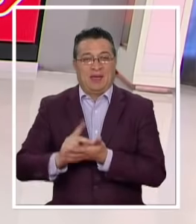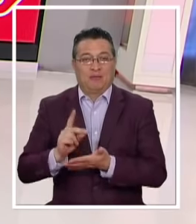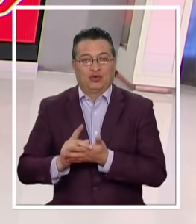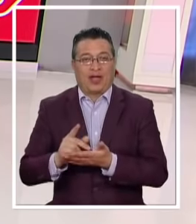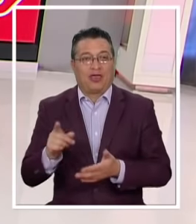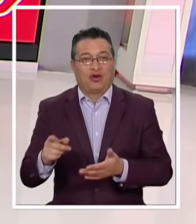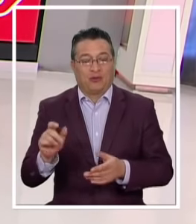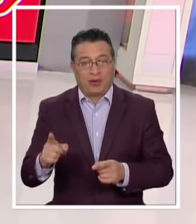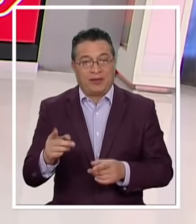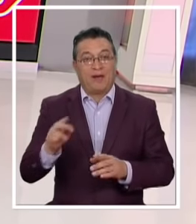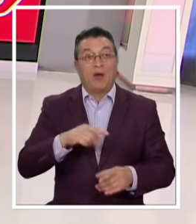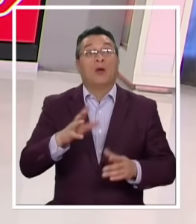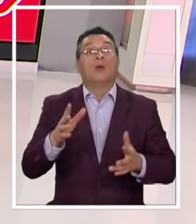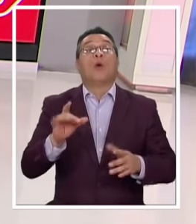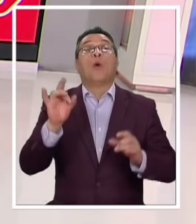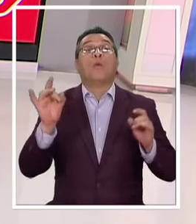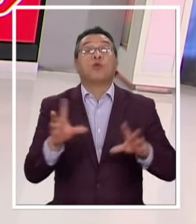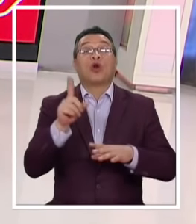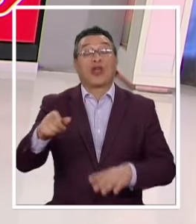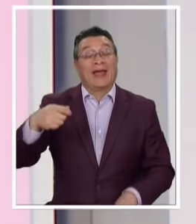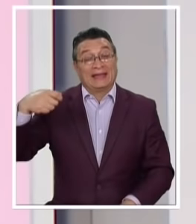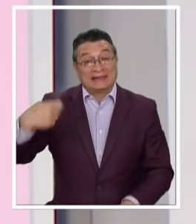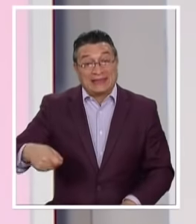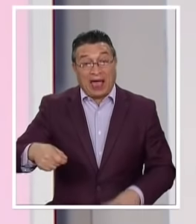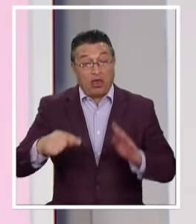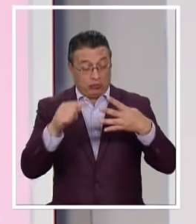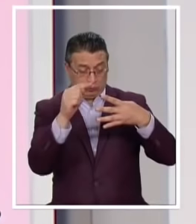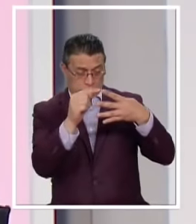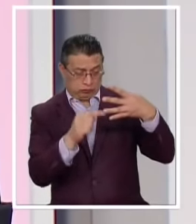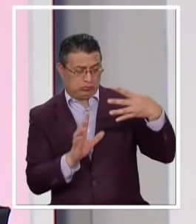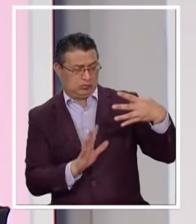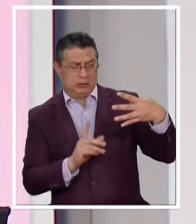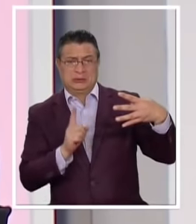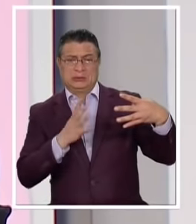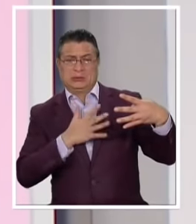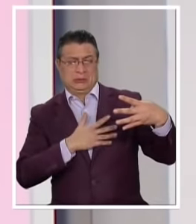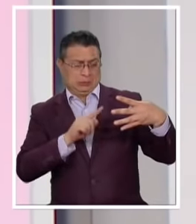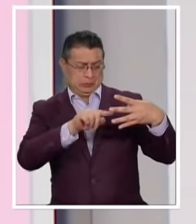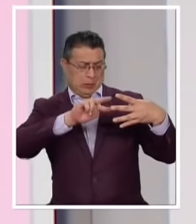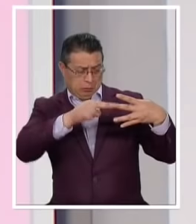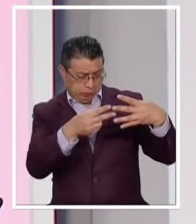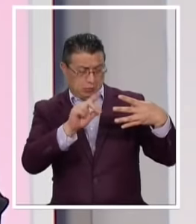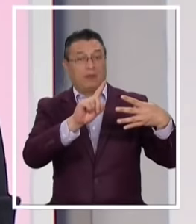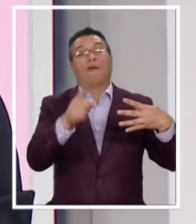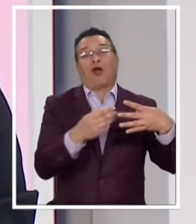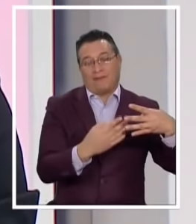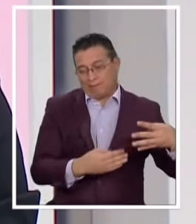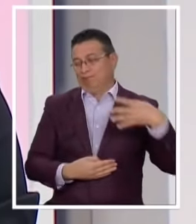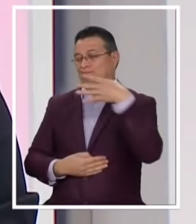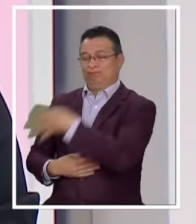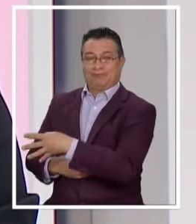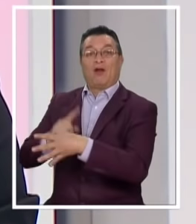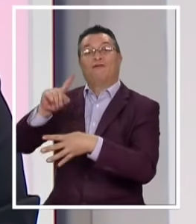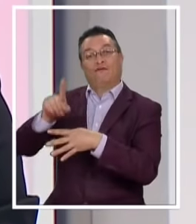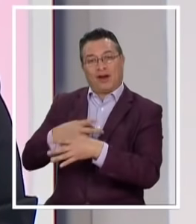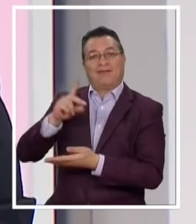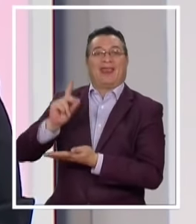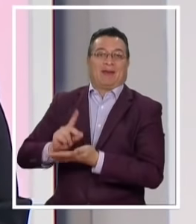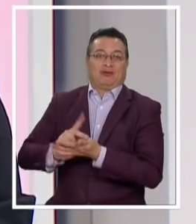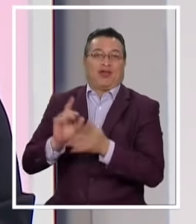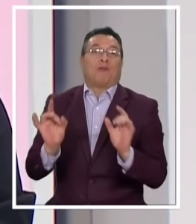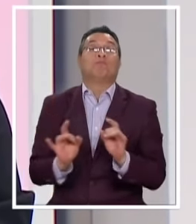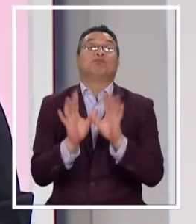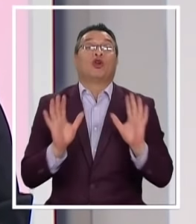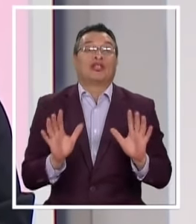qué escenario? En el escenario de que el Senado haga alguna modificación Al proyecto de Introduca algún cambio Y es bien clave